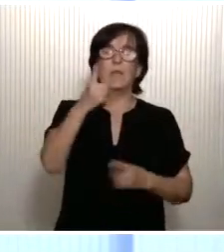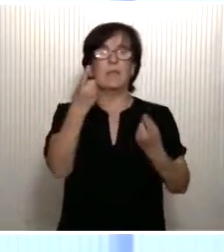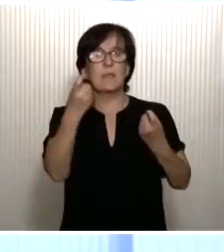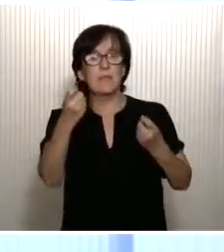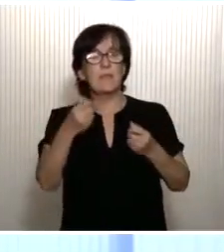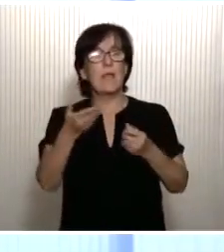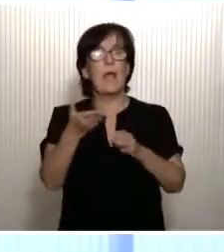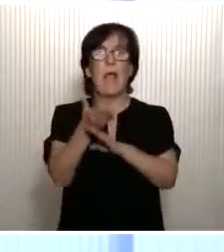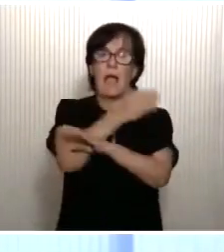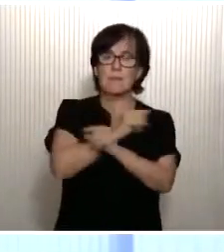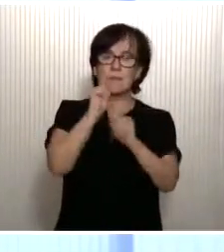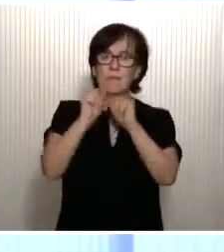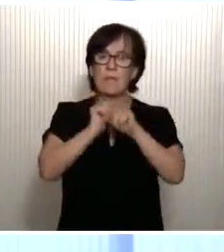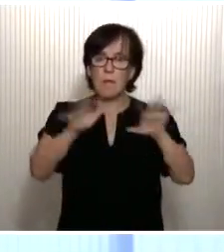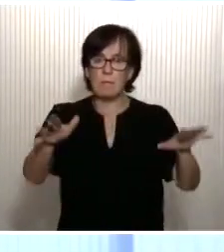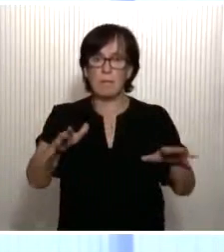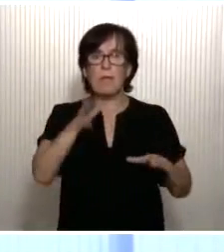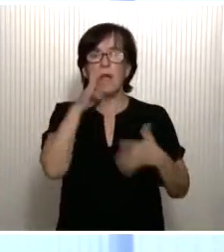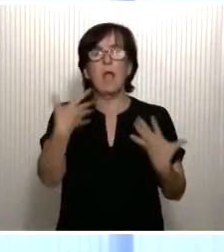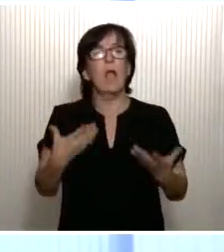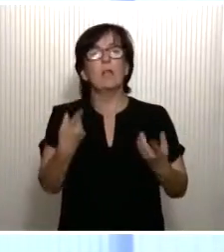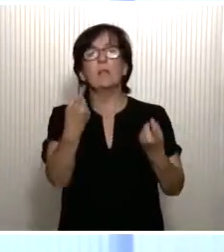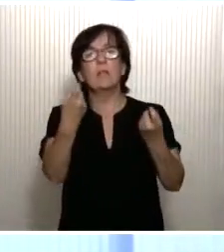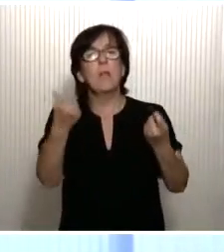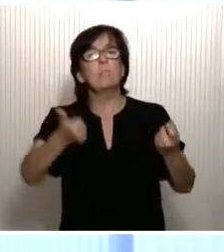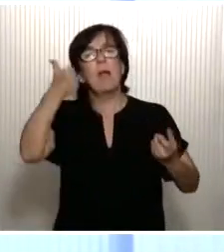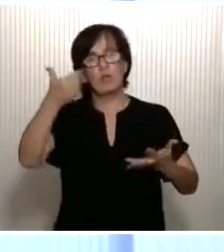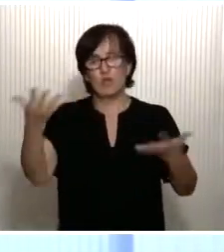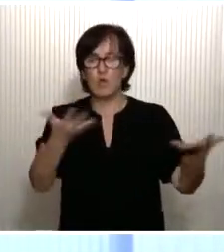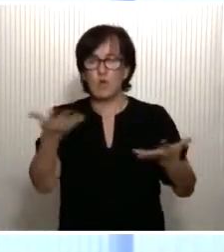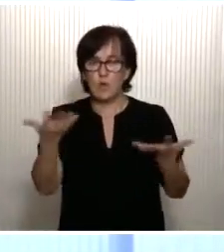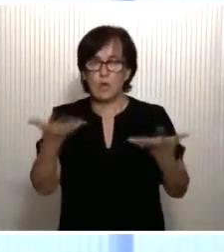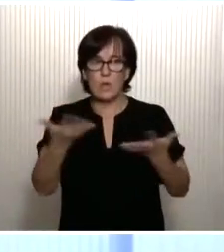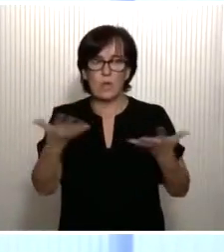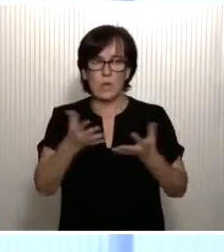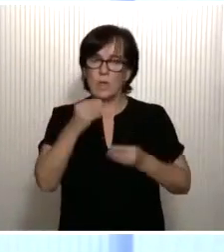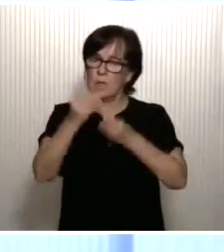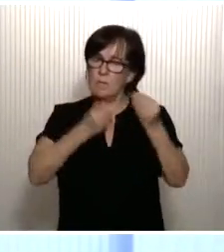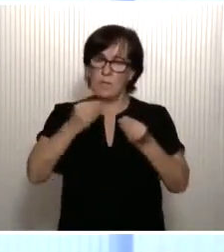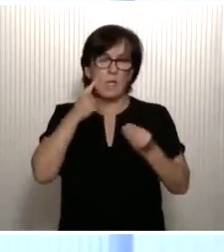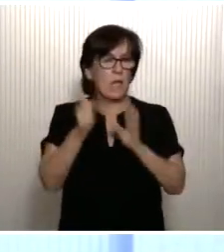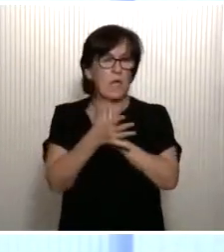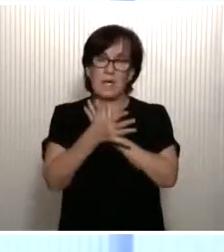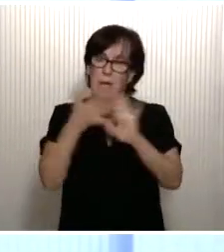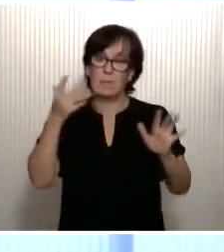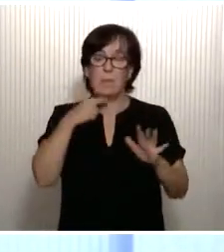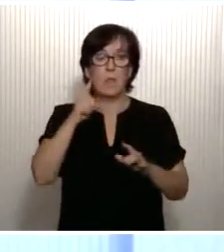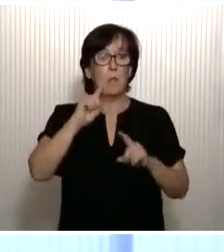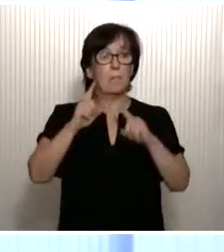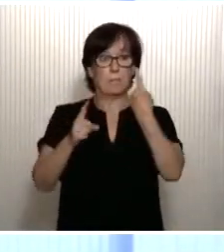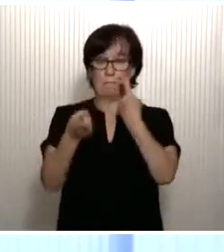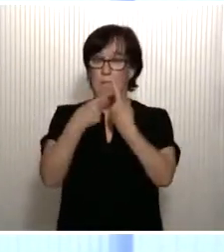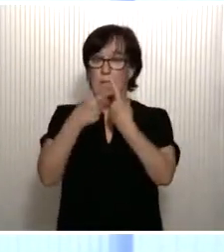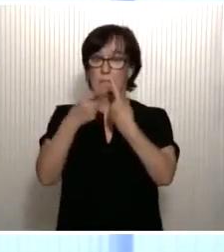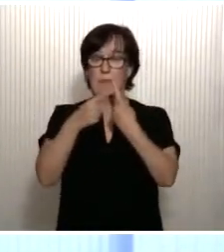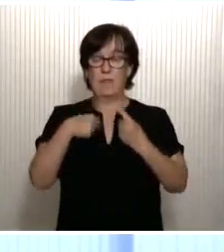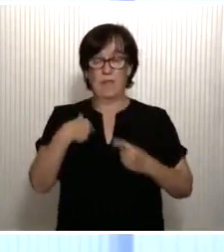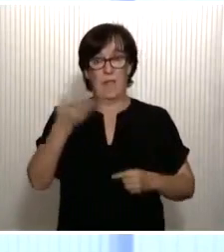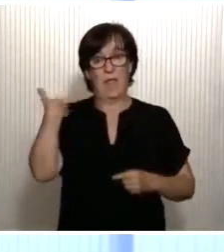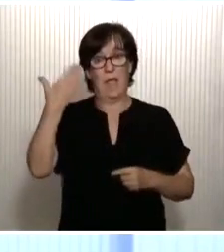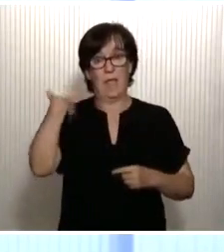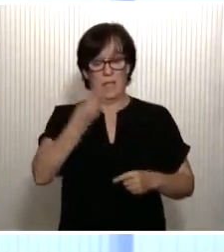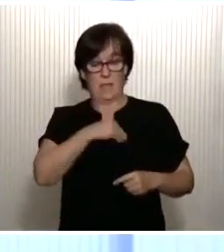antes de la pandemia y que ahora necesita con más urgencia, con más perentoriedad. En primer lugar, si antes